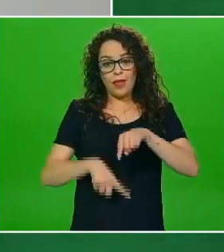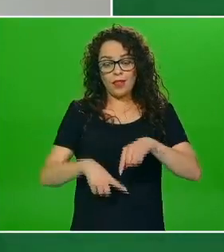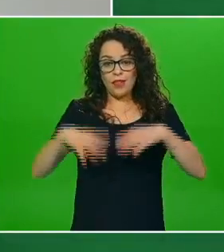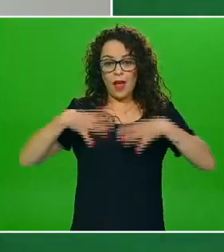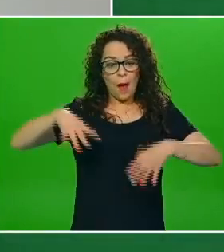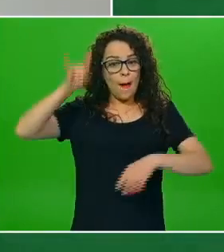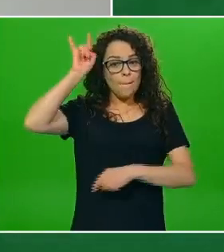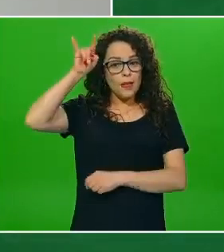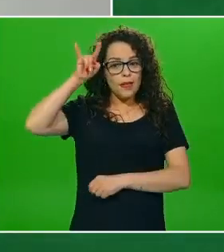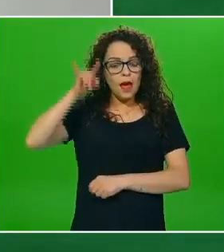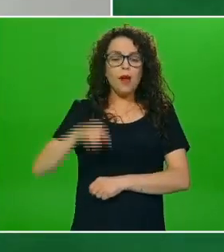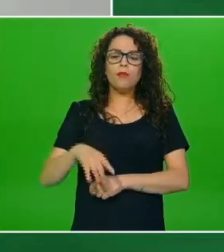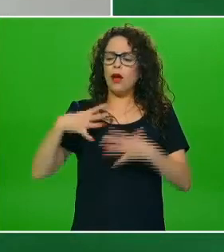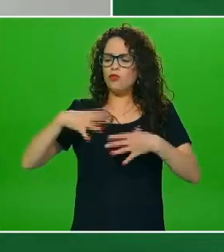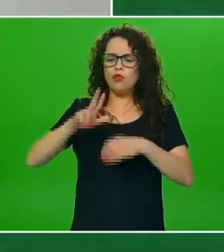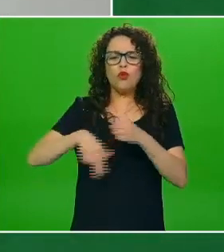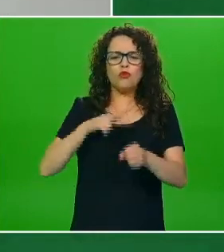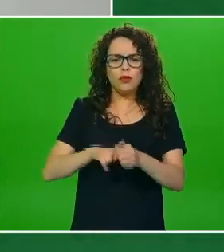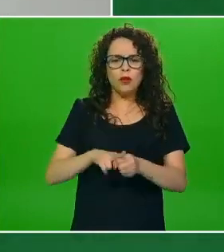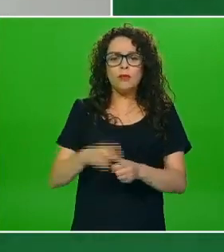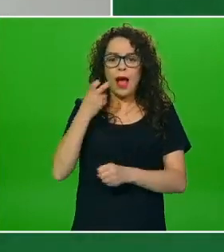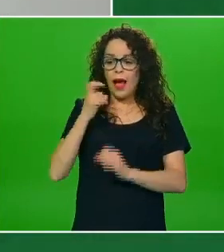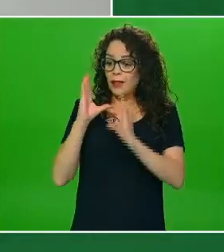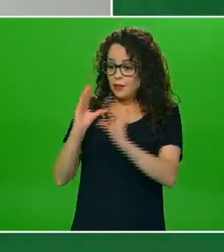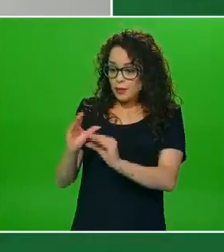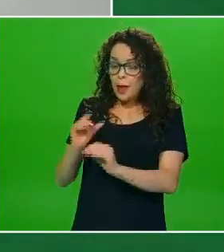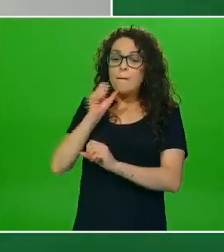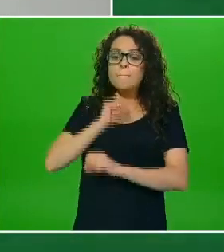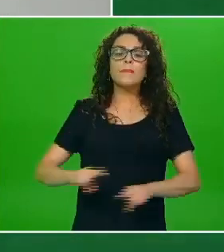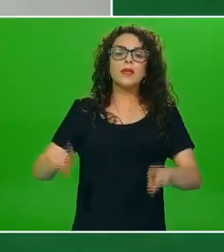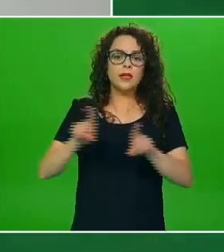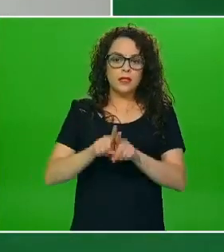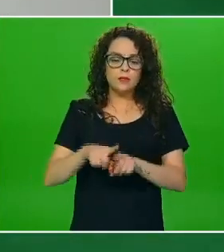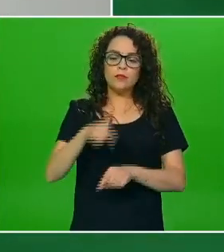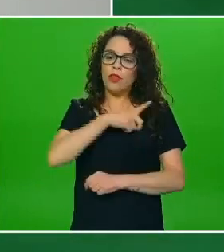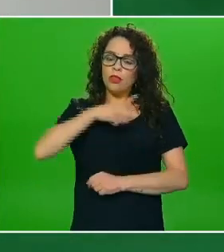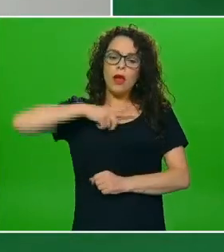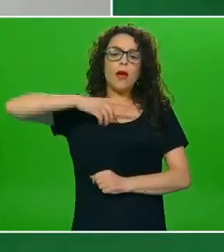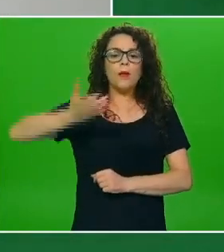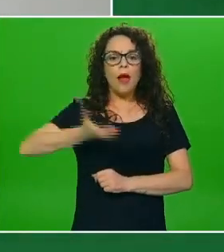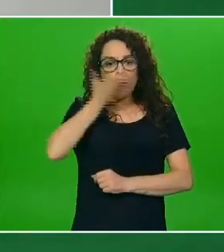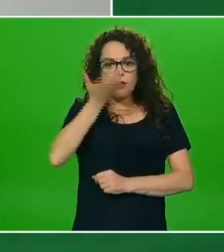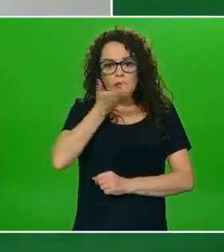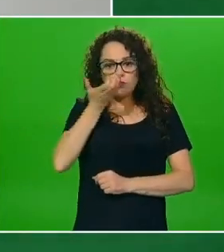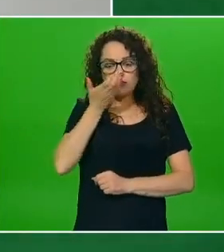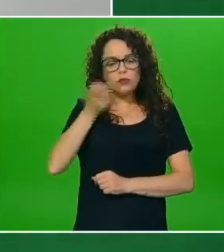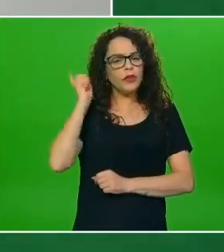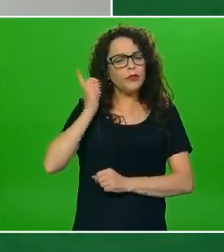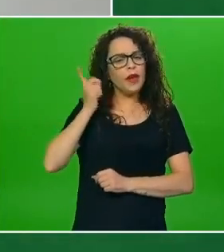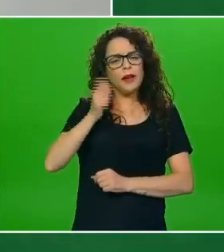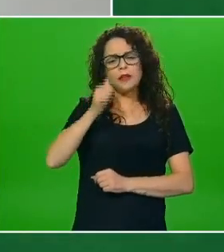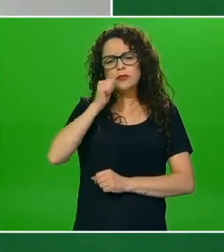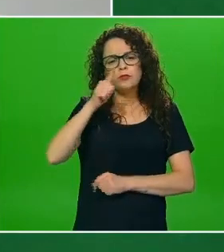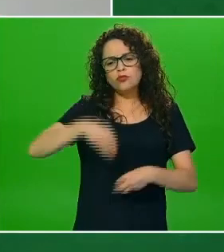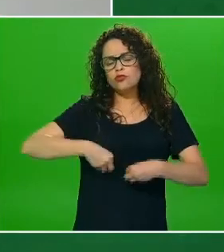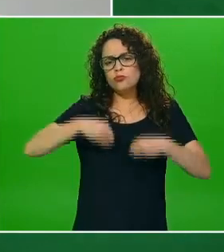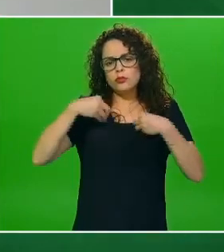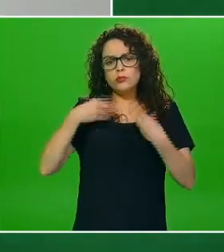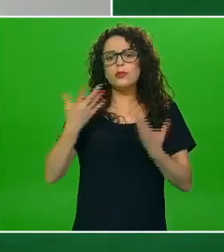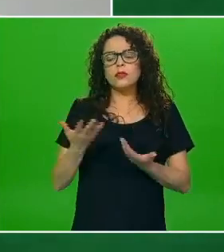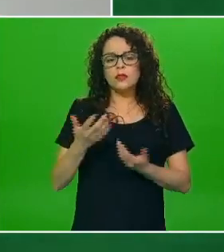lógica ¿no? guardar el hábito de hacerlo siempre a la misma hora de dedicarle el tiempo